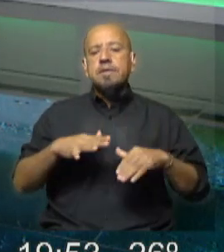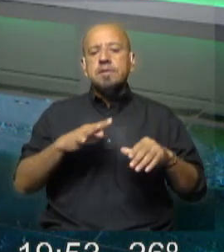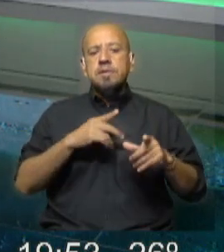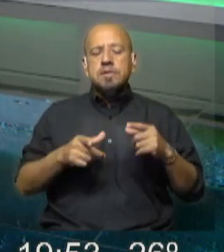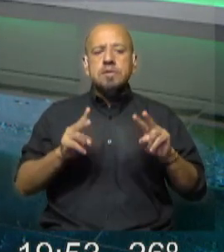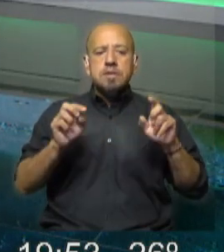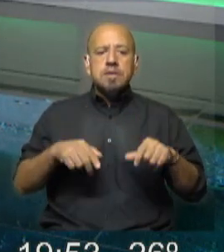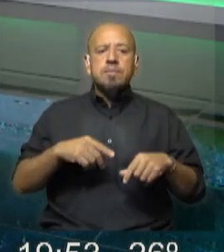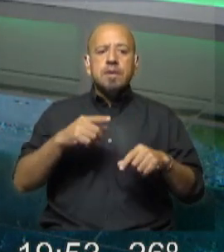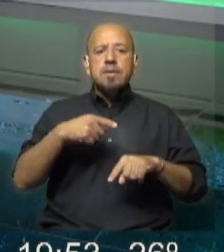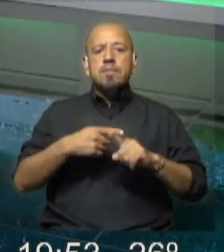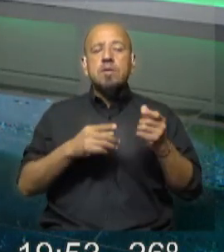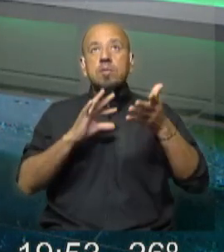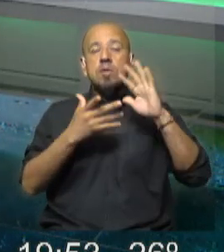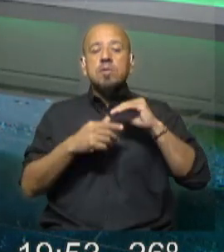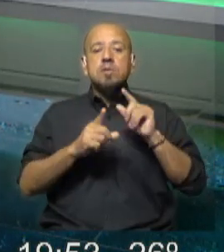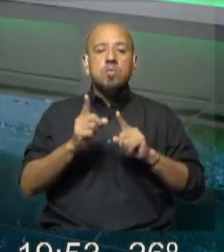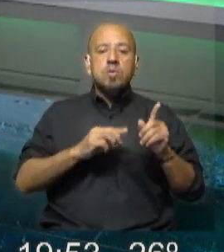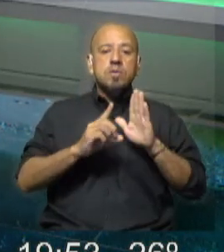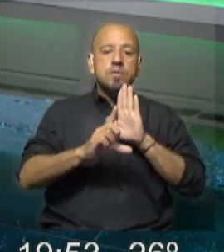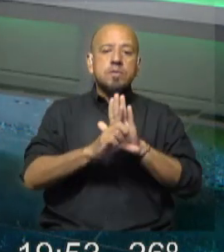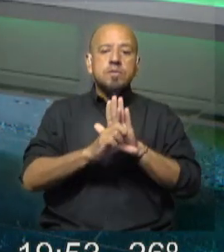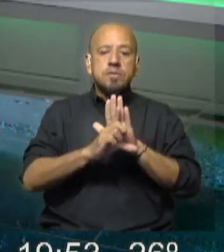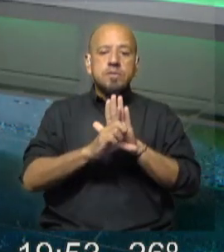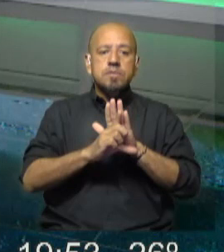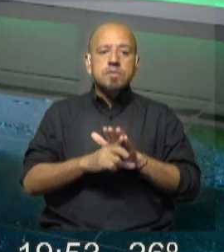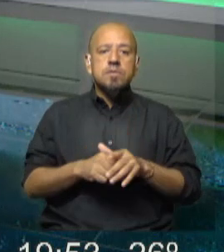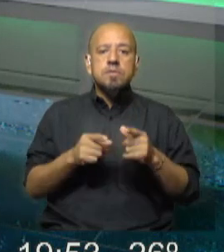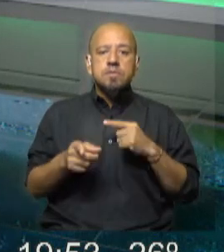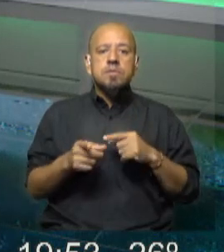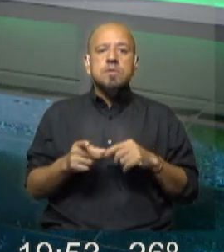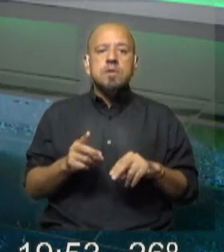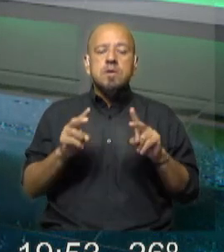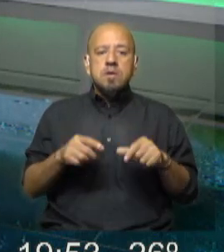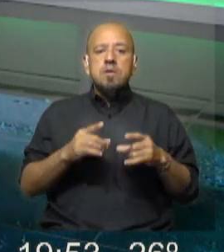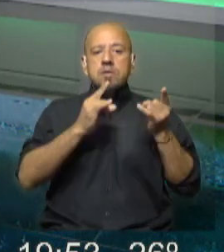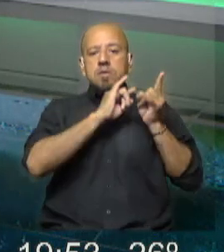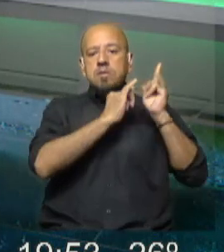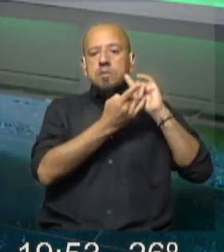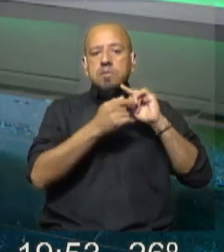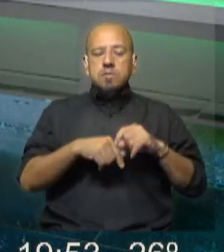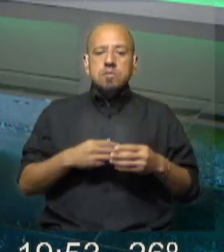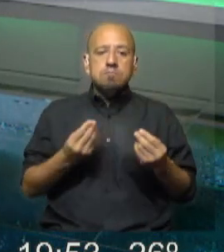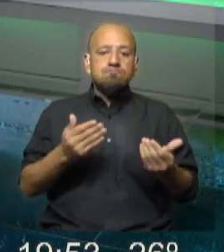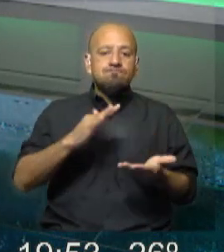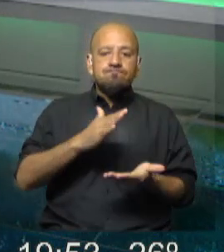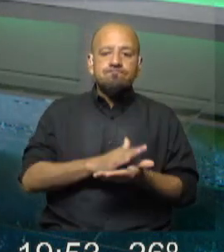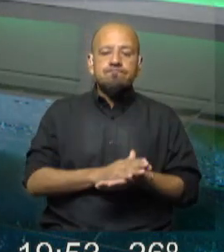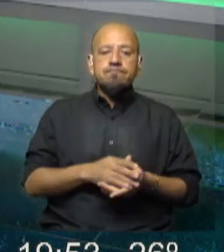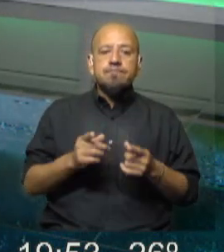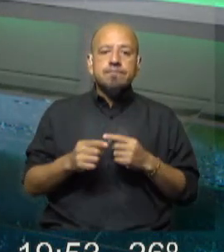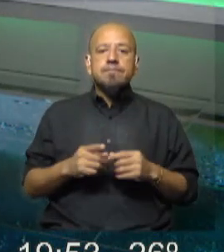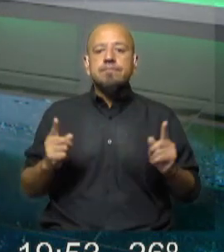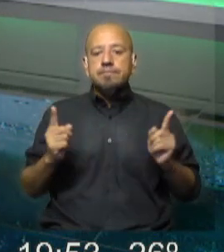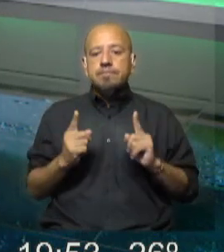en materia ambiental con las leyes es que algunas luego pasan por el trámite parlamentario y se vacían de contenido, quedan acotadas